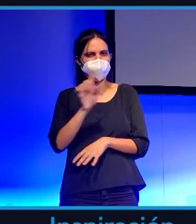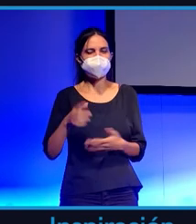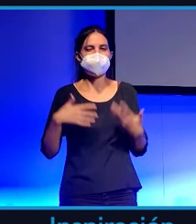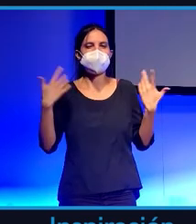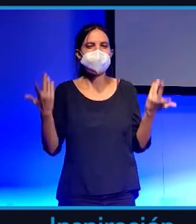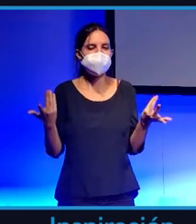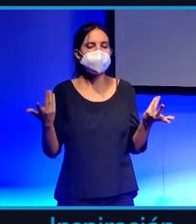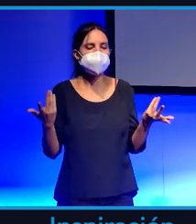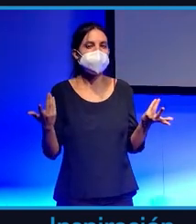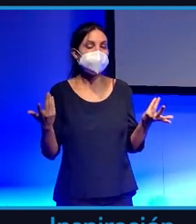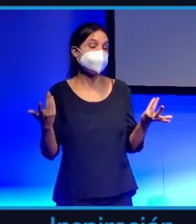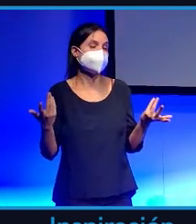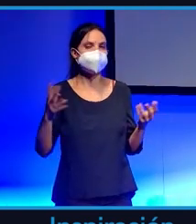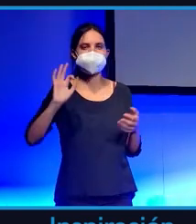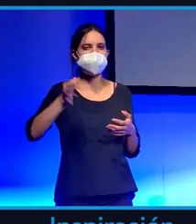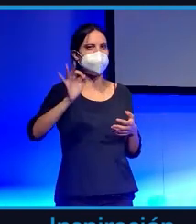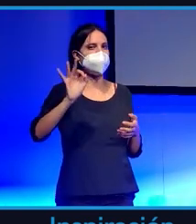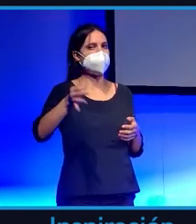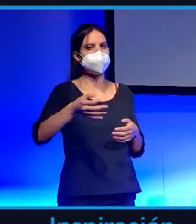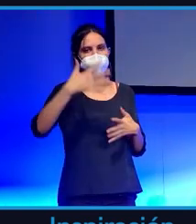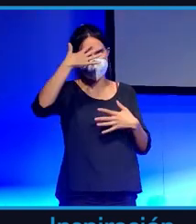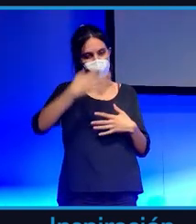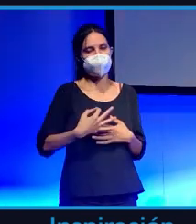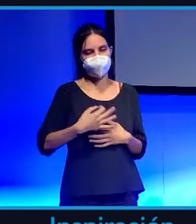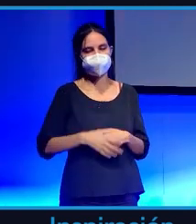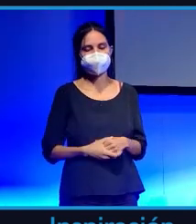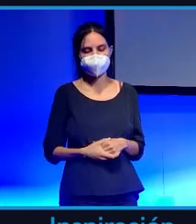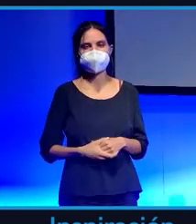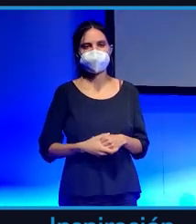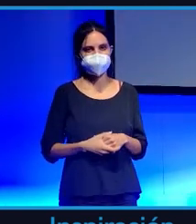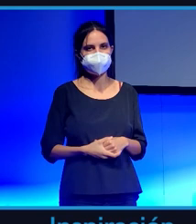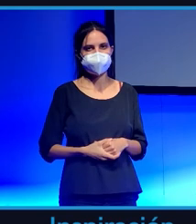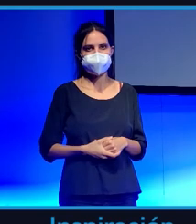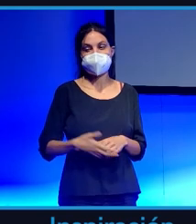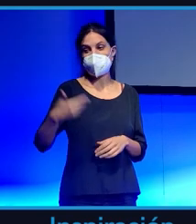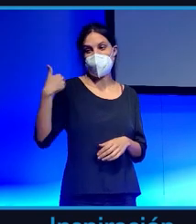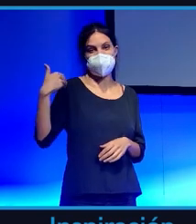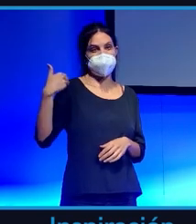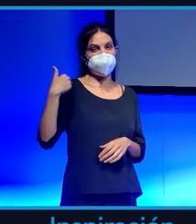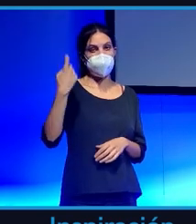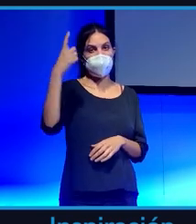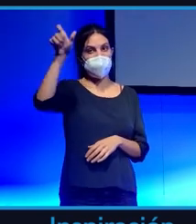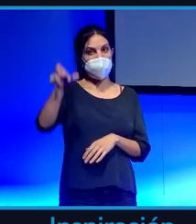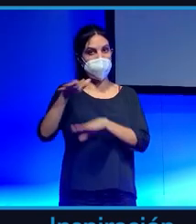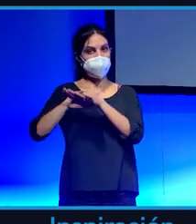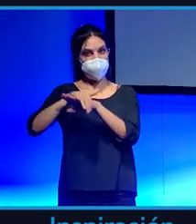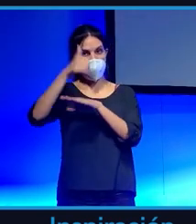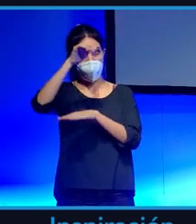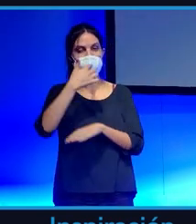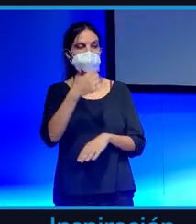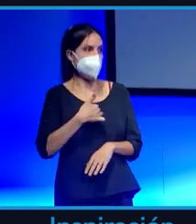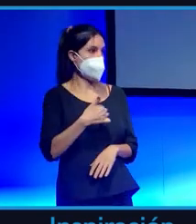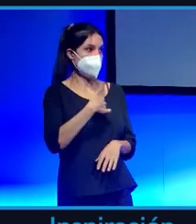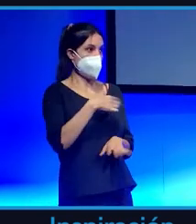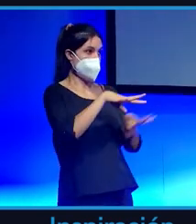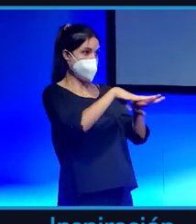Entonces, la verdad es que es es lógico. La última vez que un amigo me dijo es que no entiendo las criptomonedas y digo